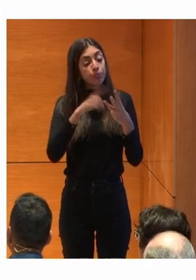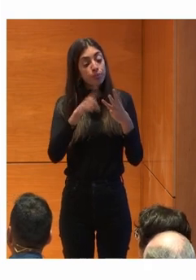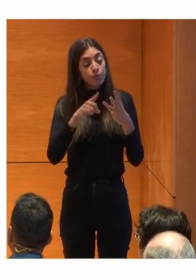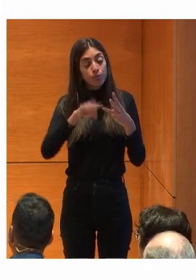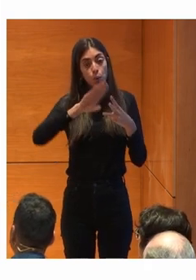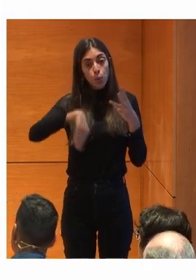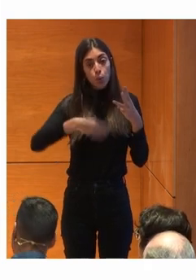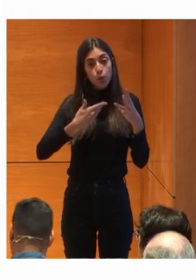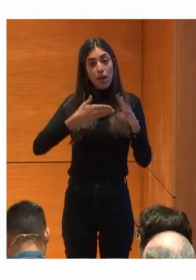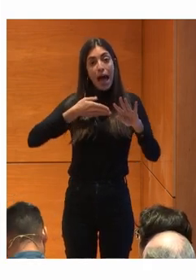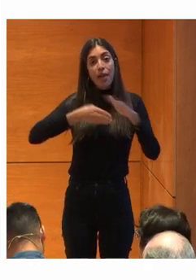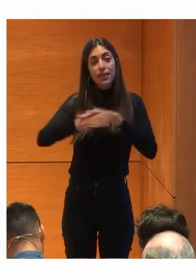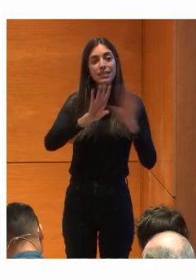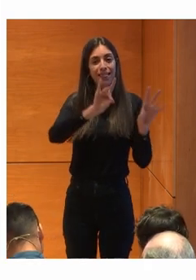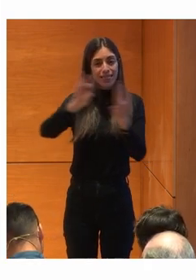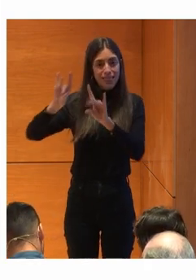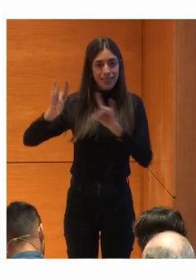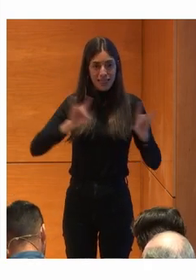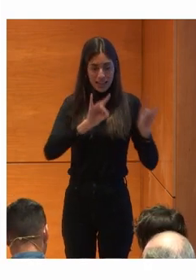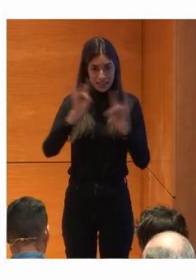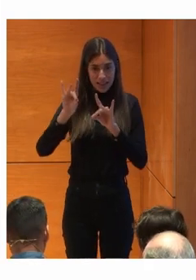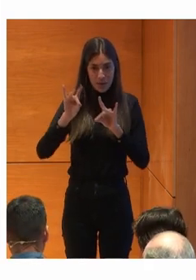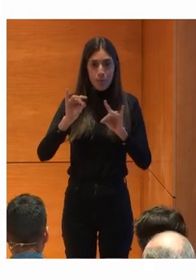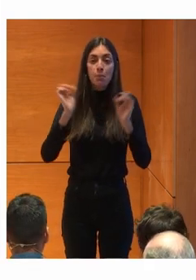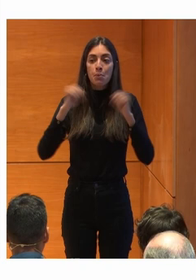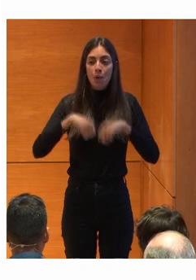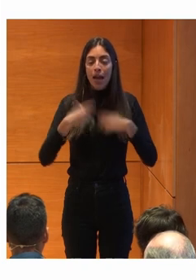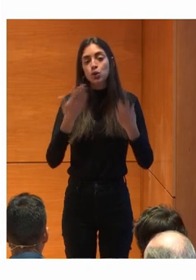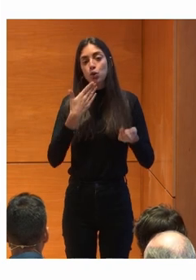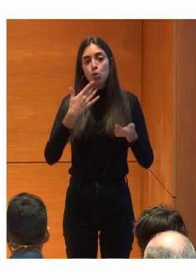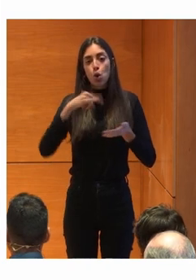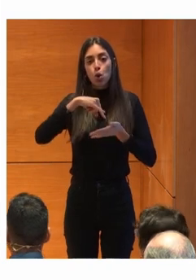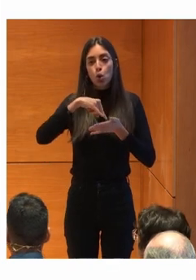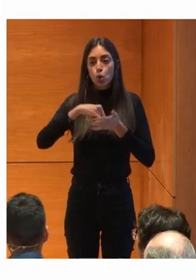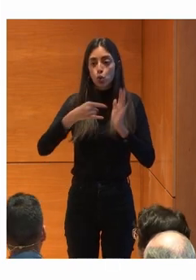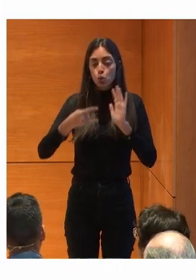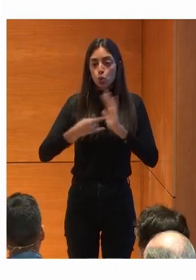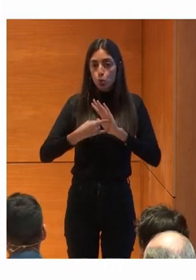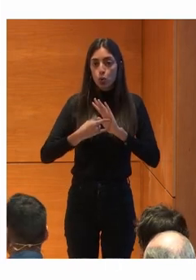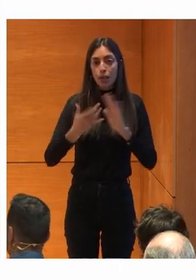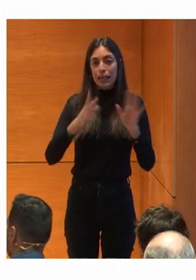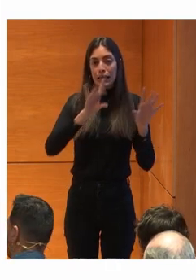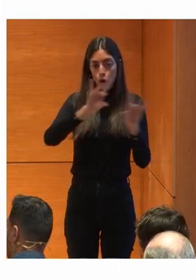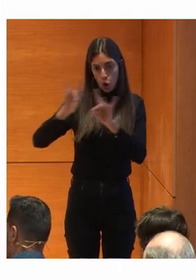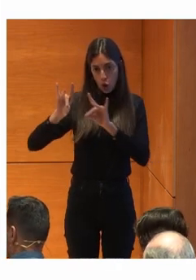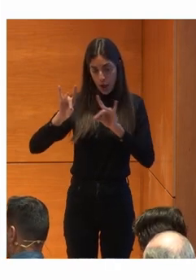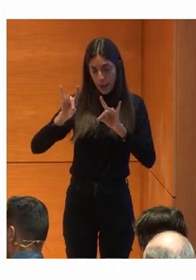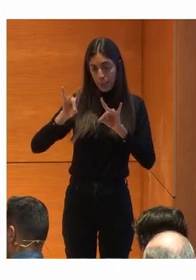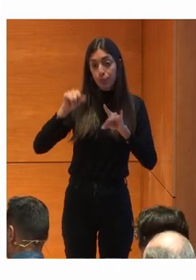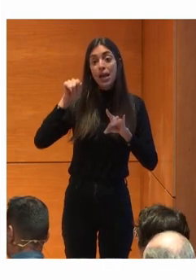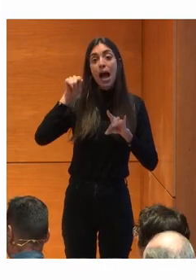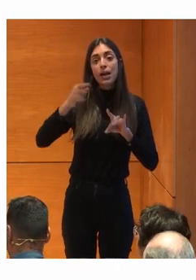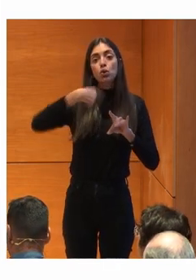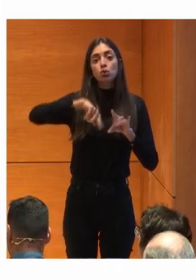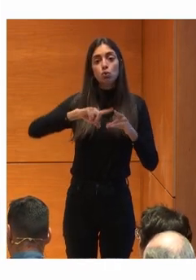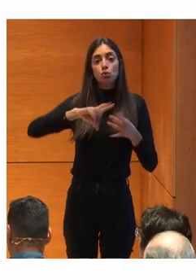Los accesos táctiles ¿Vale? Como es la solución Ukitu Que significa Tocar Donde ahí podemos